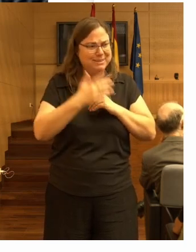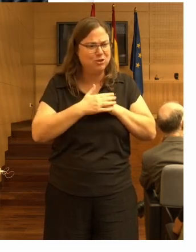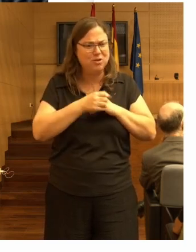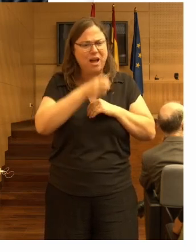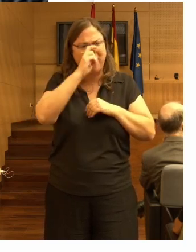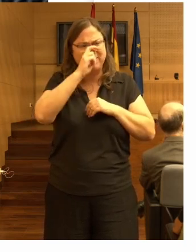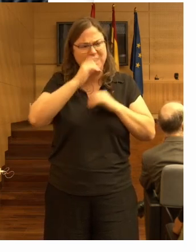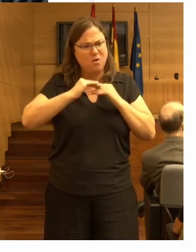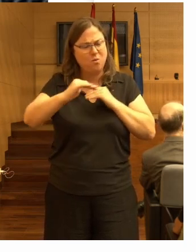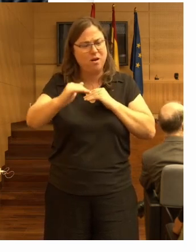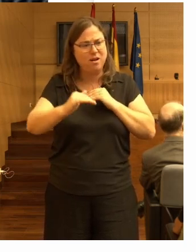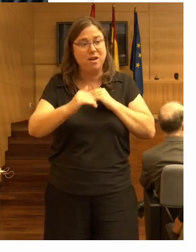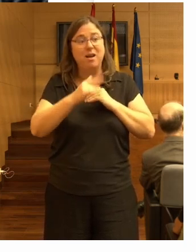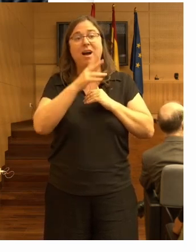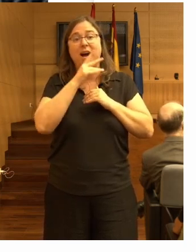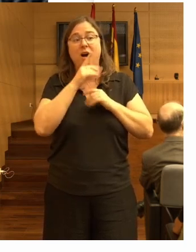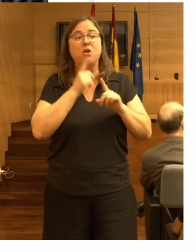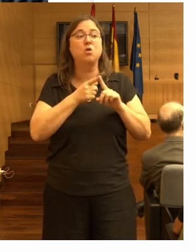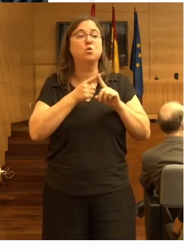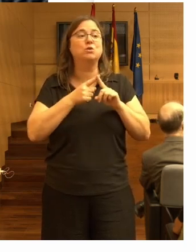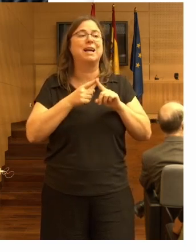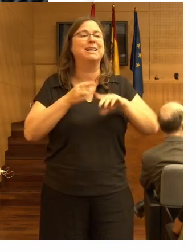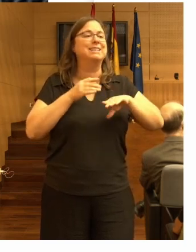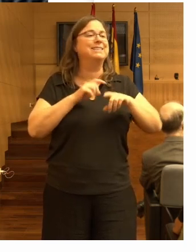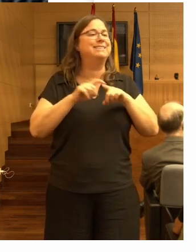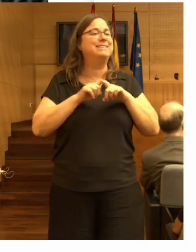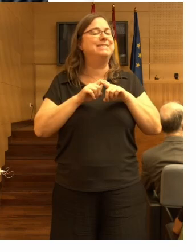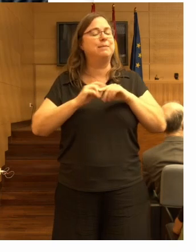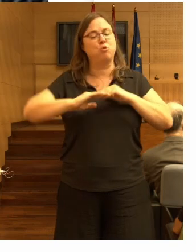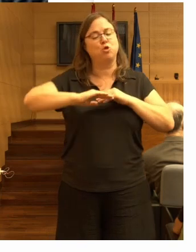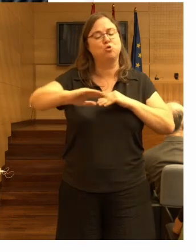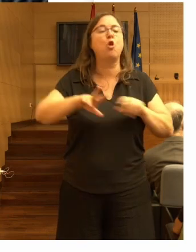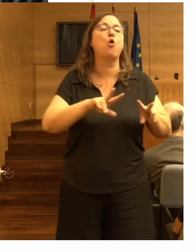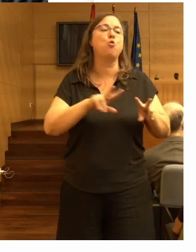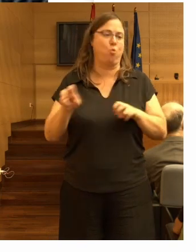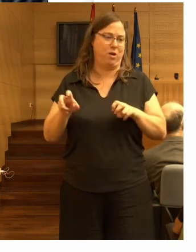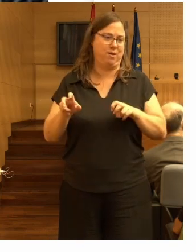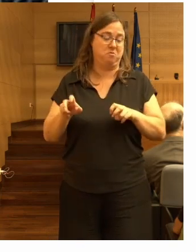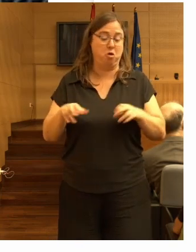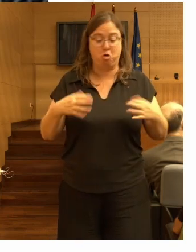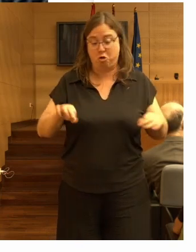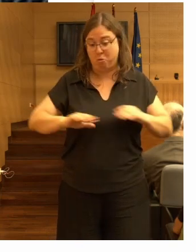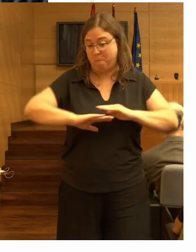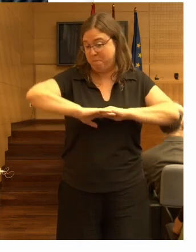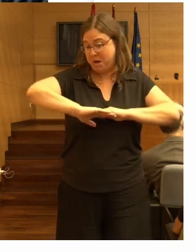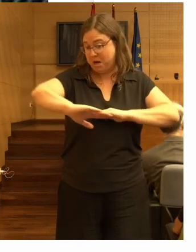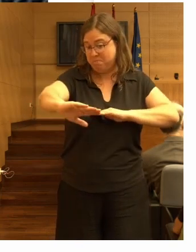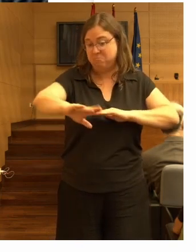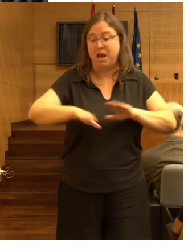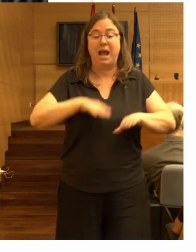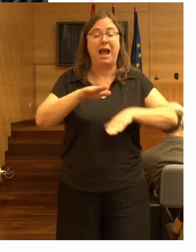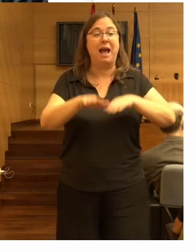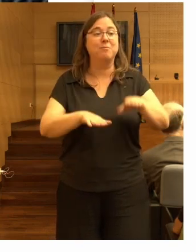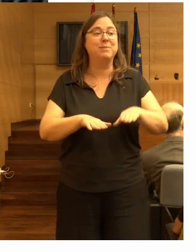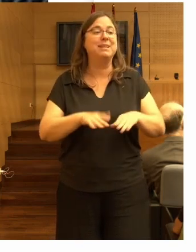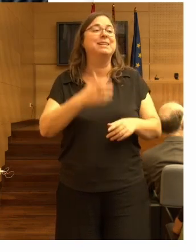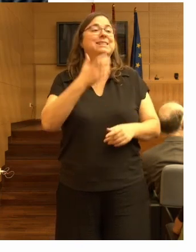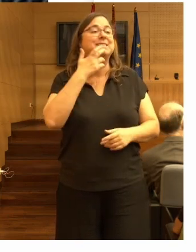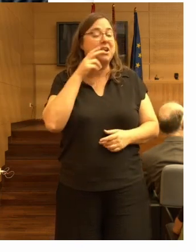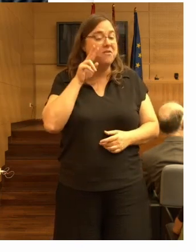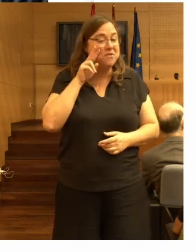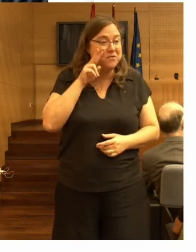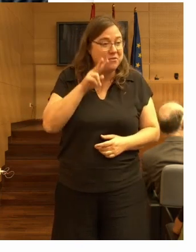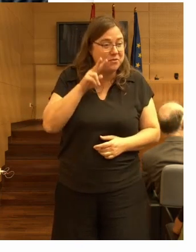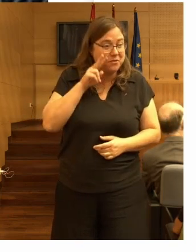ahora se están utilizando nuevos tipos de suelos que parecen normales si caminas encima pero si los miras